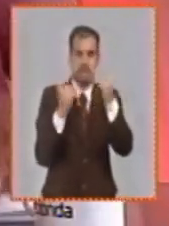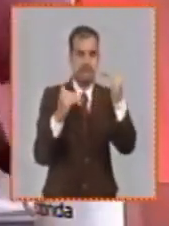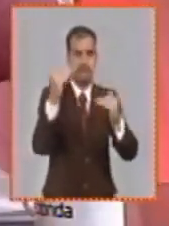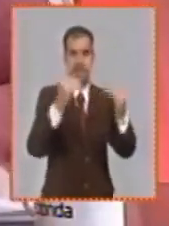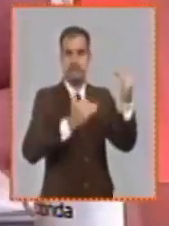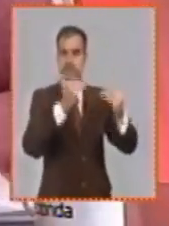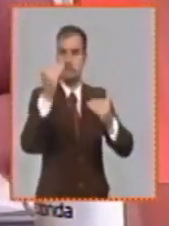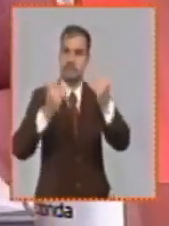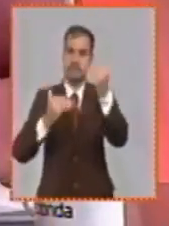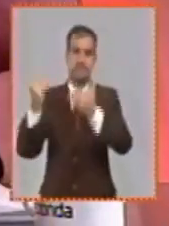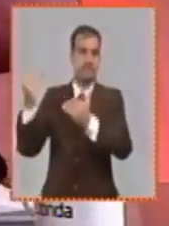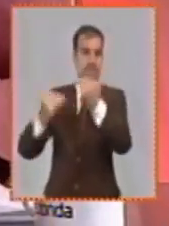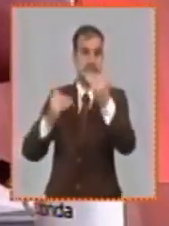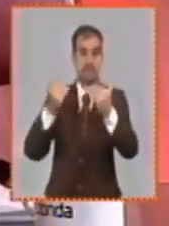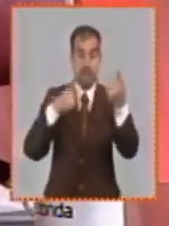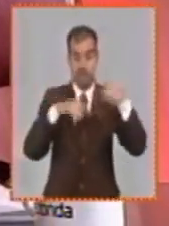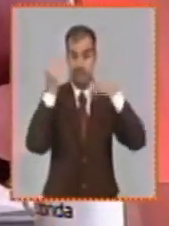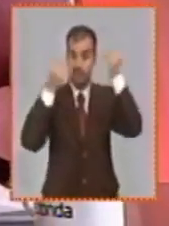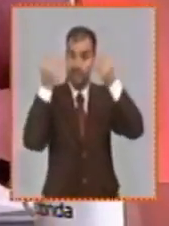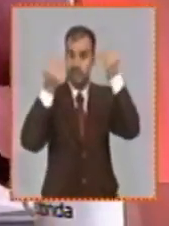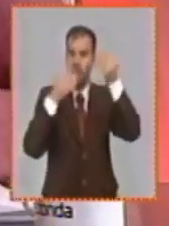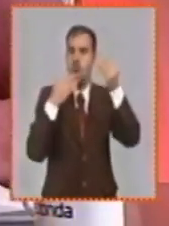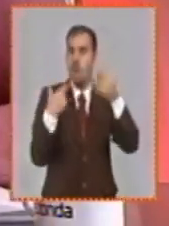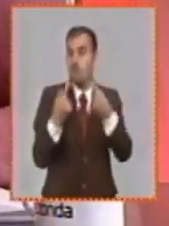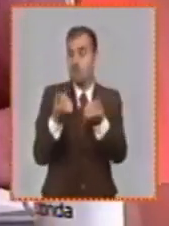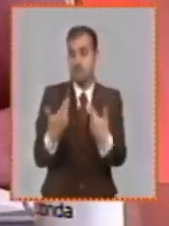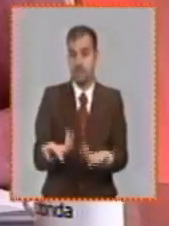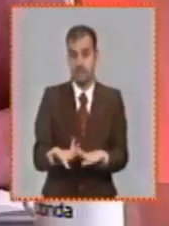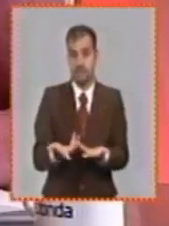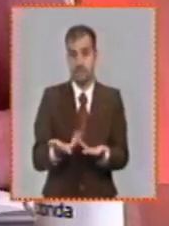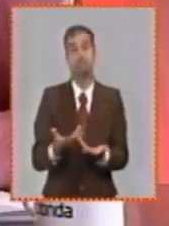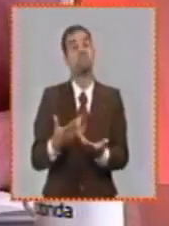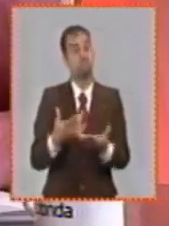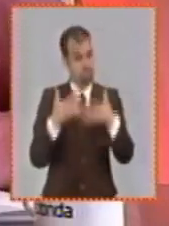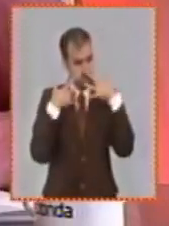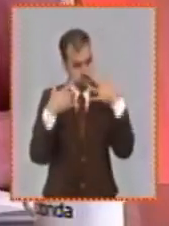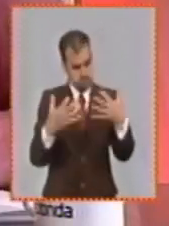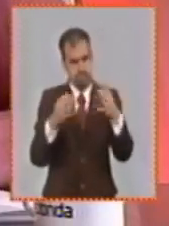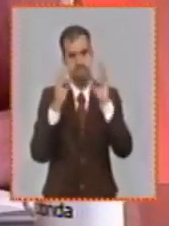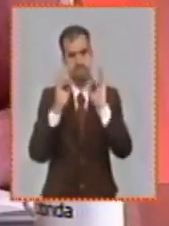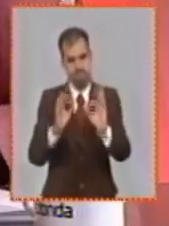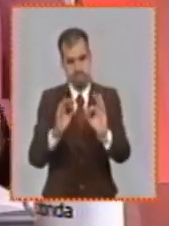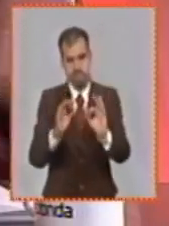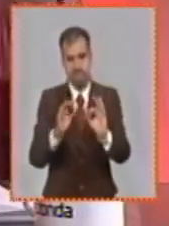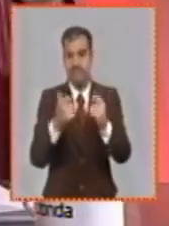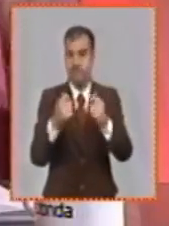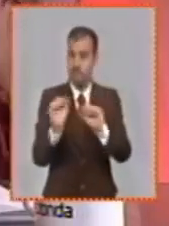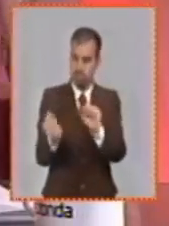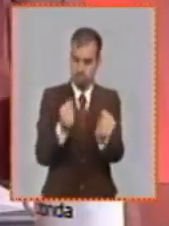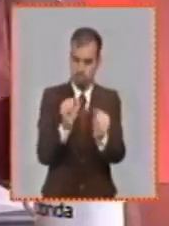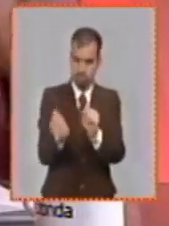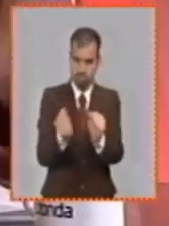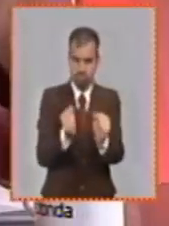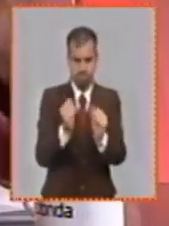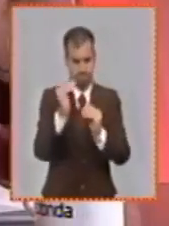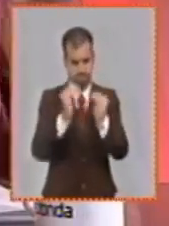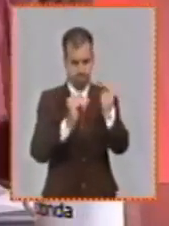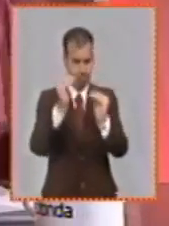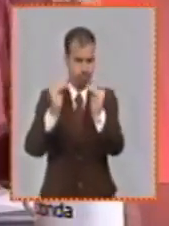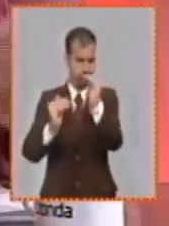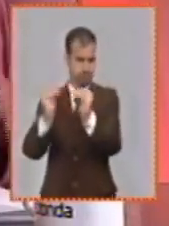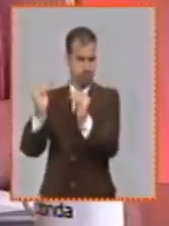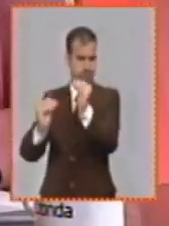hoy están trabajando en su ficha de costos y es importante entonces que tengan este nivel de regulación para un poco